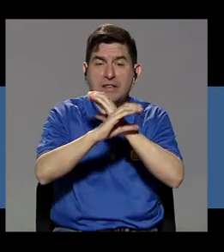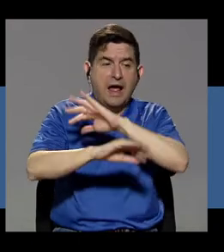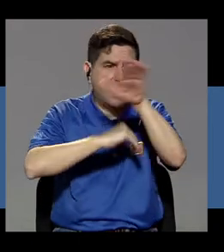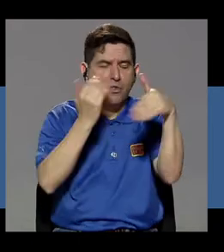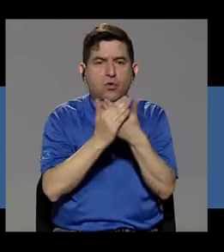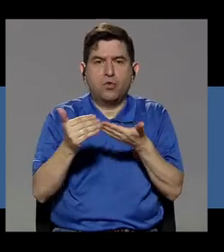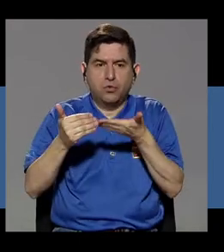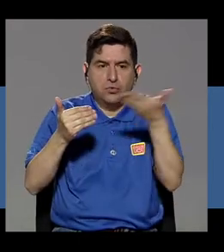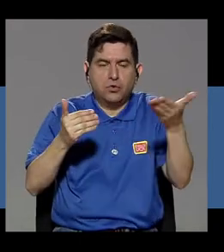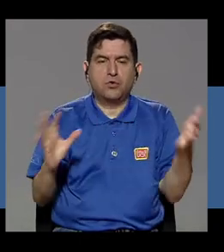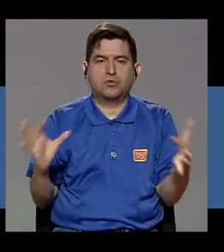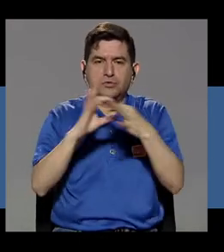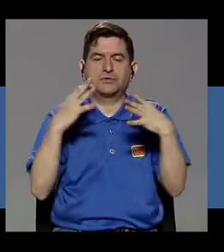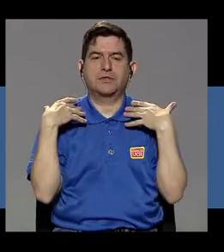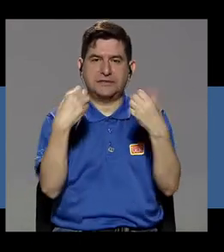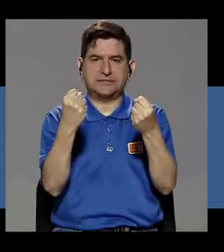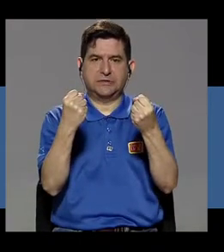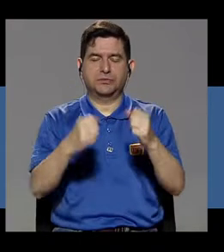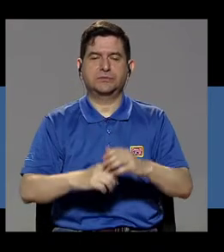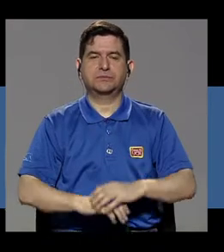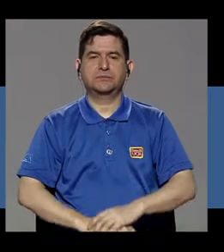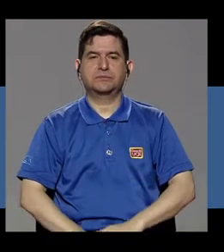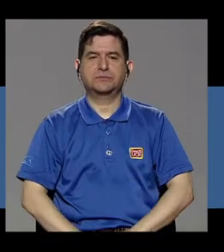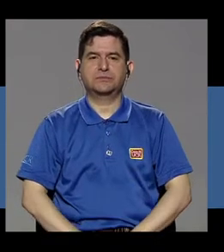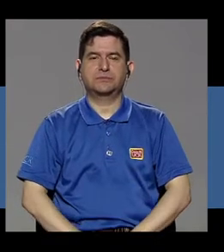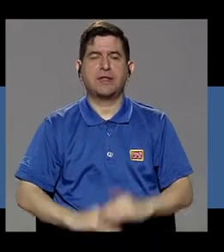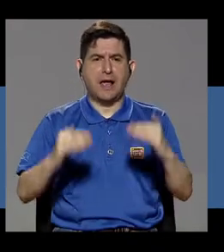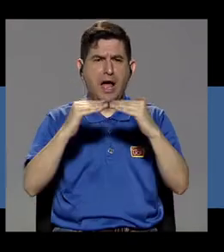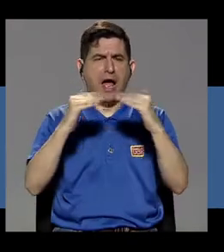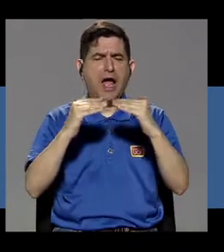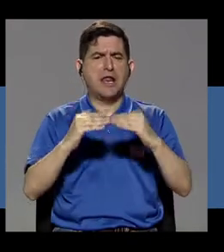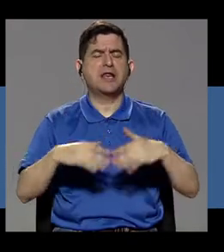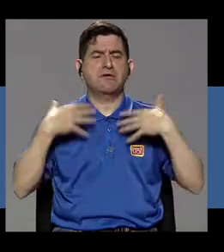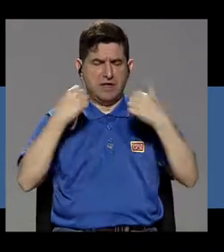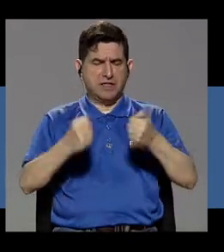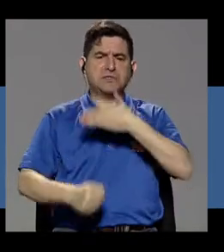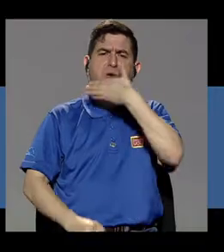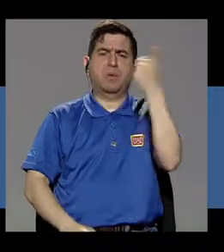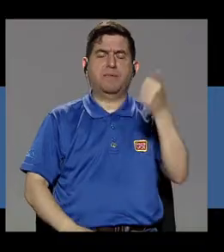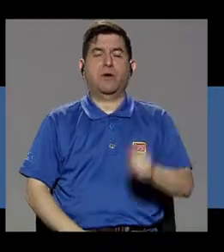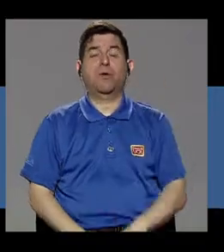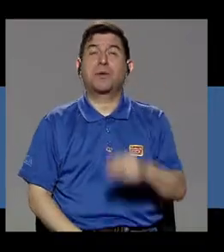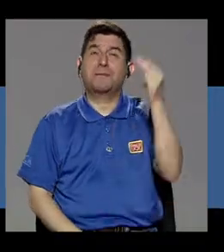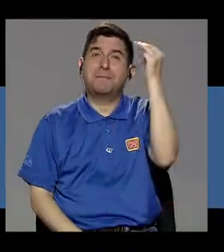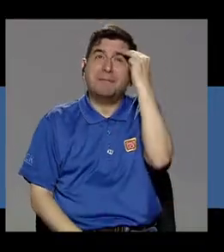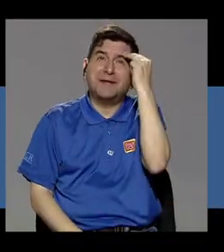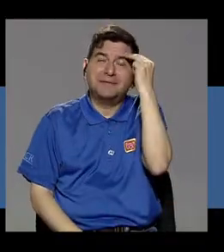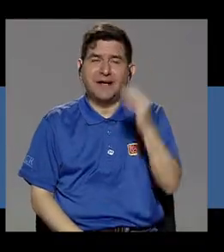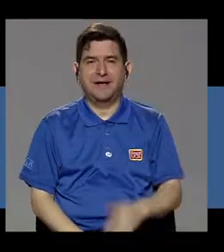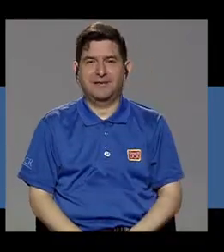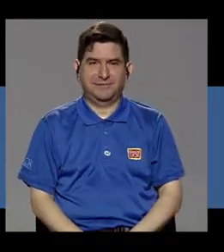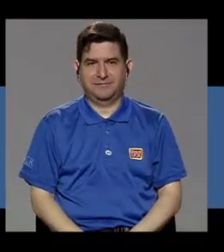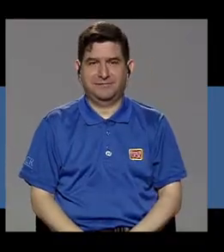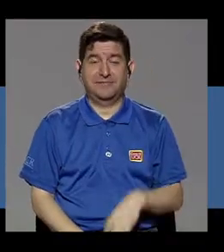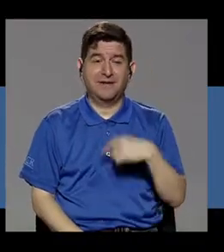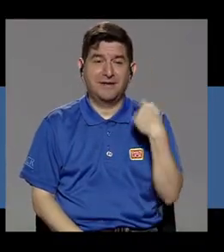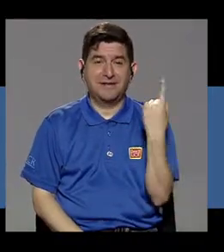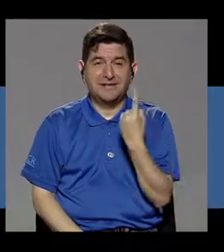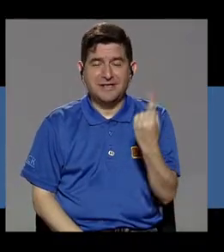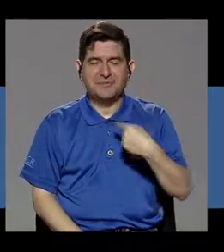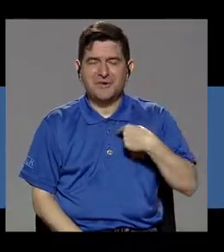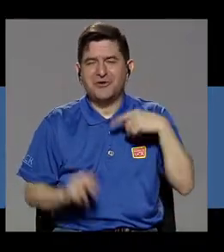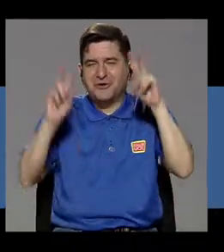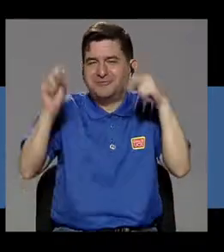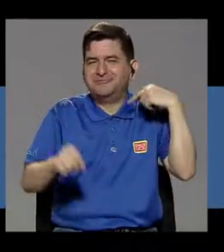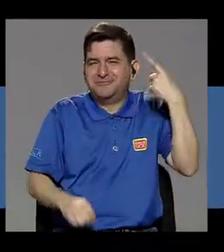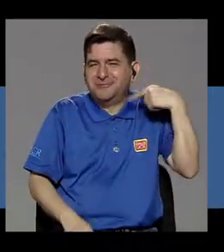todos los factores de la salud. A nivel de salud me siento mucho mejor. A nivel mental, pues como siempre he sido un